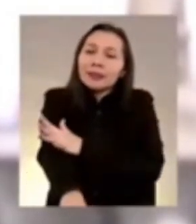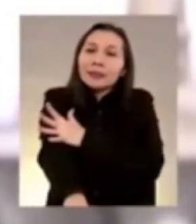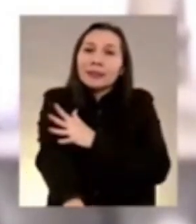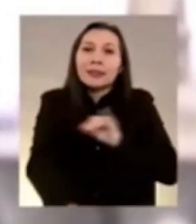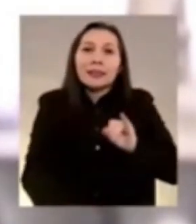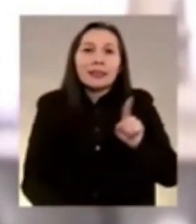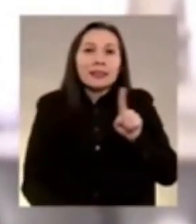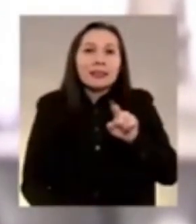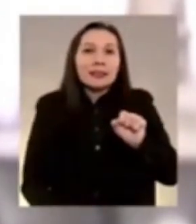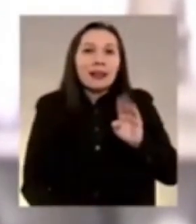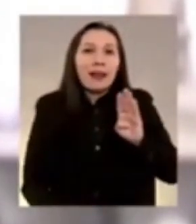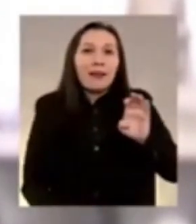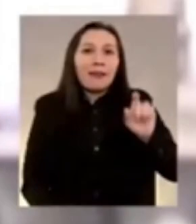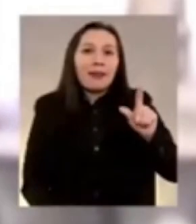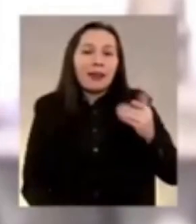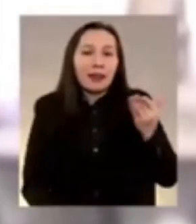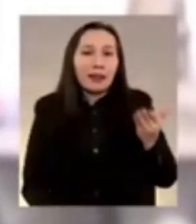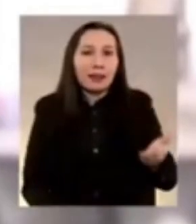Isabel,